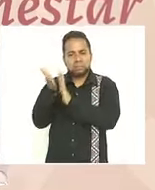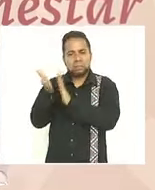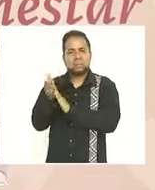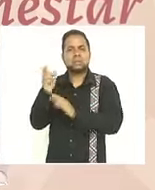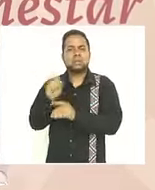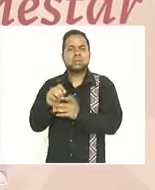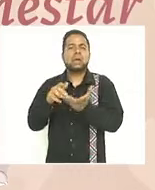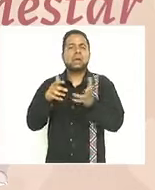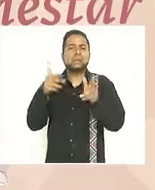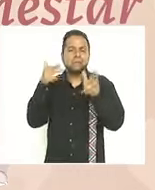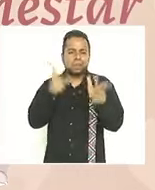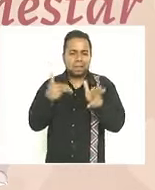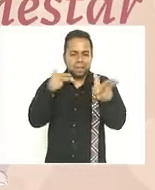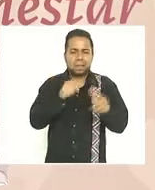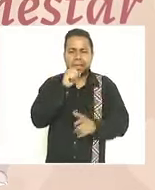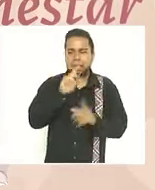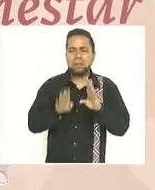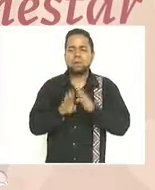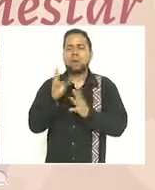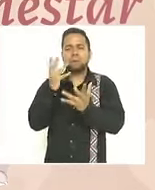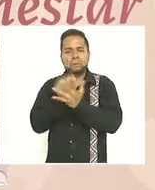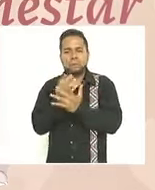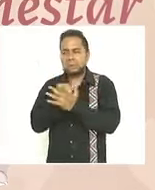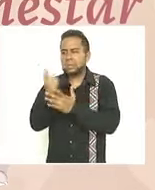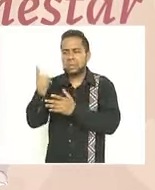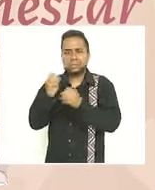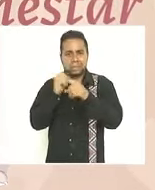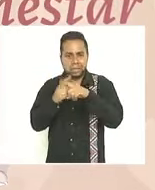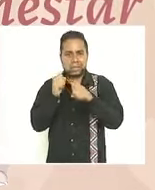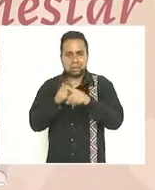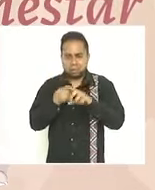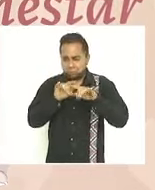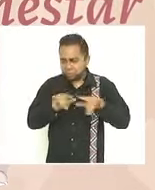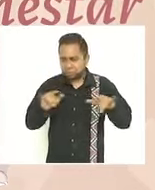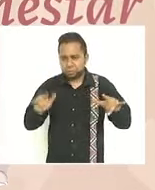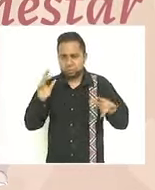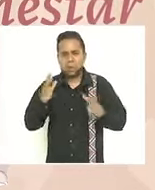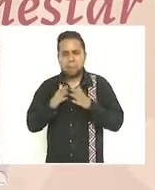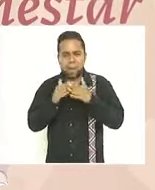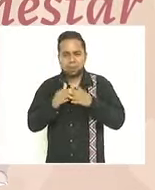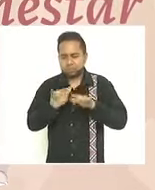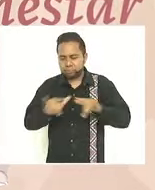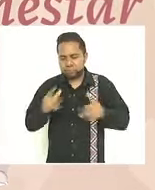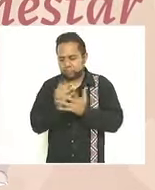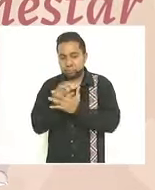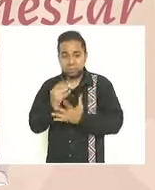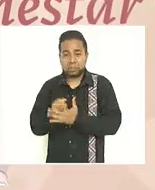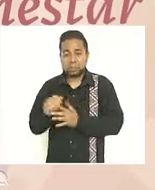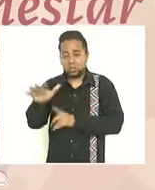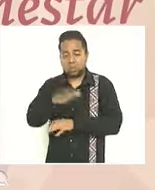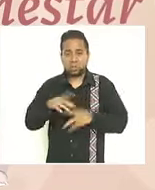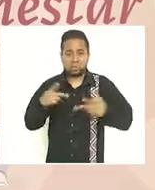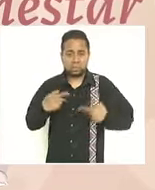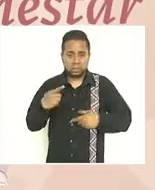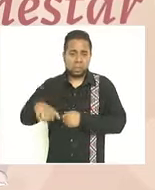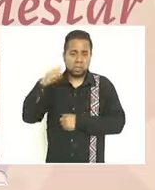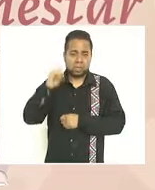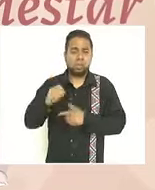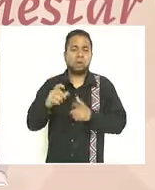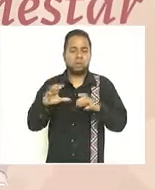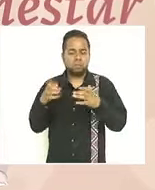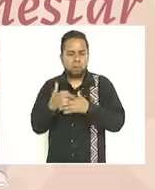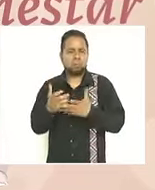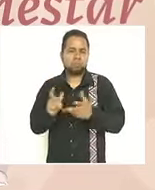tren y con la modernización del puerto de Salina Cruz le ha dado a nuestros pueblos y comunidades una nueva